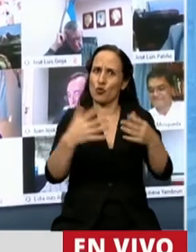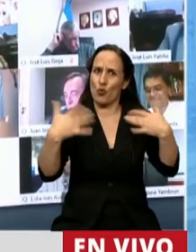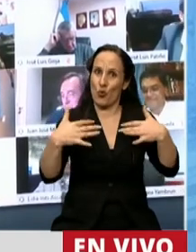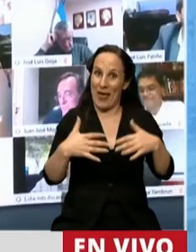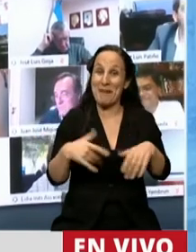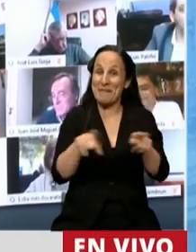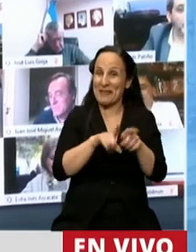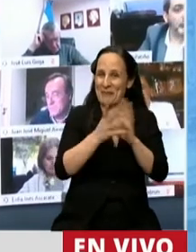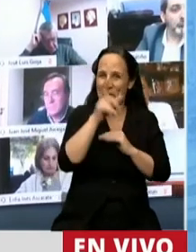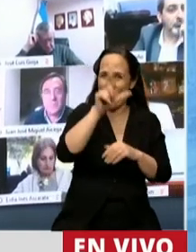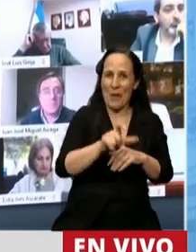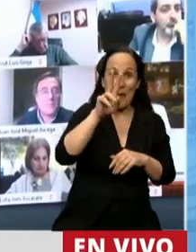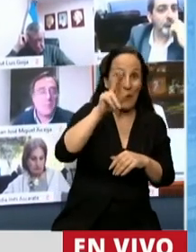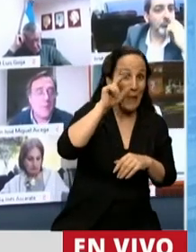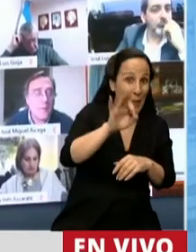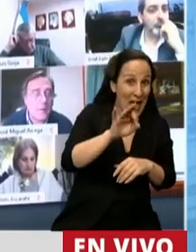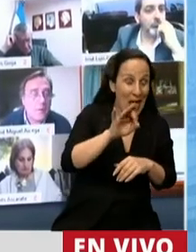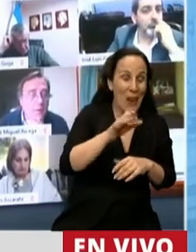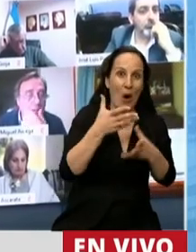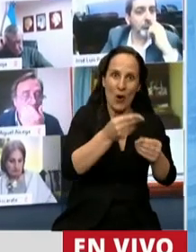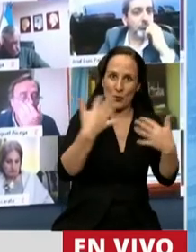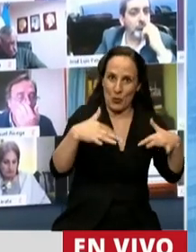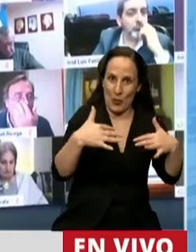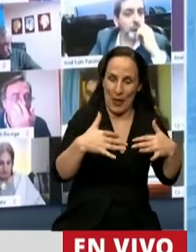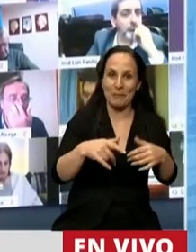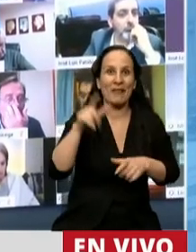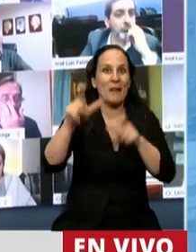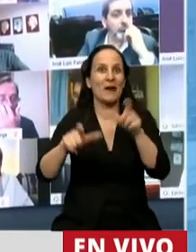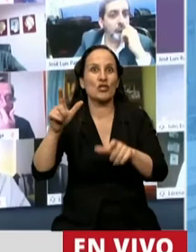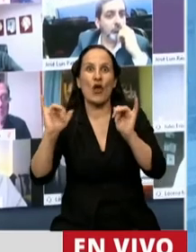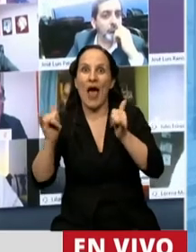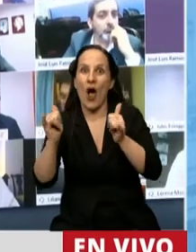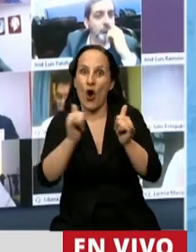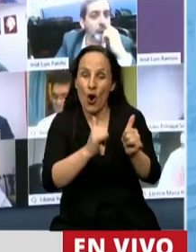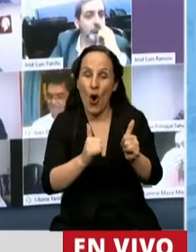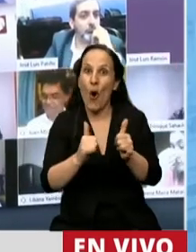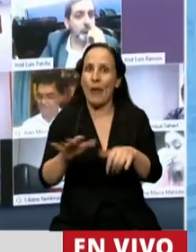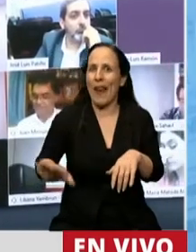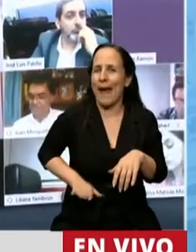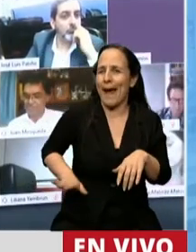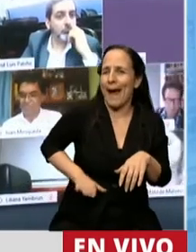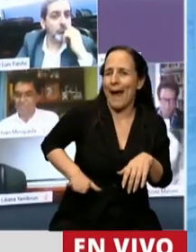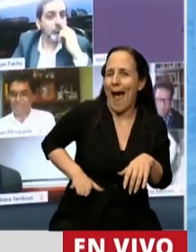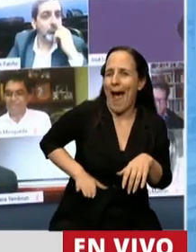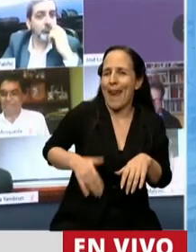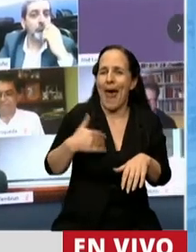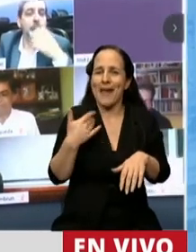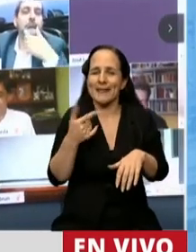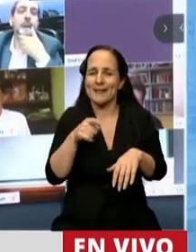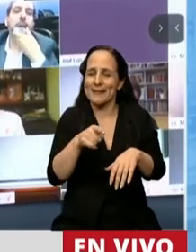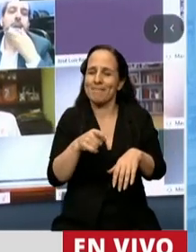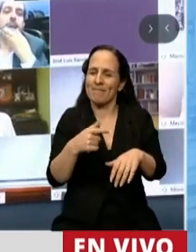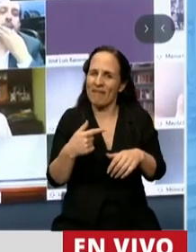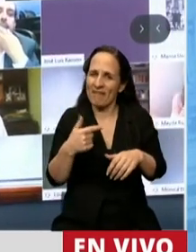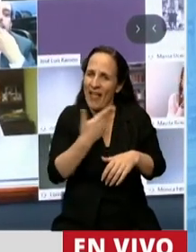emprendedora como Vero, a los jóvenes que tienen ganas de dedicarse a esto. Creo que el Estado debe